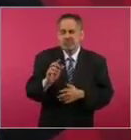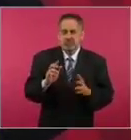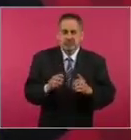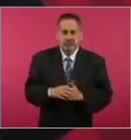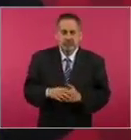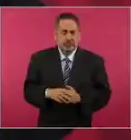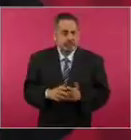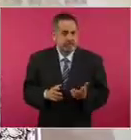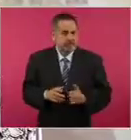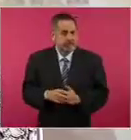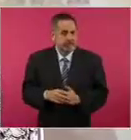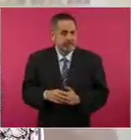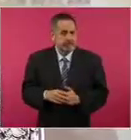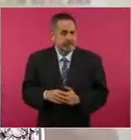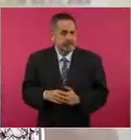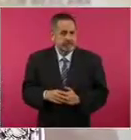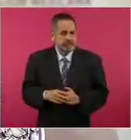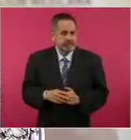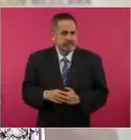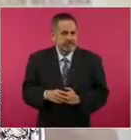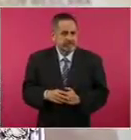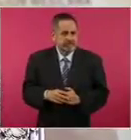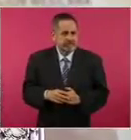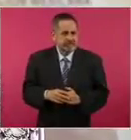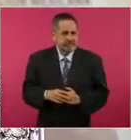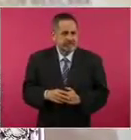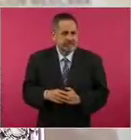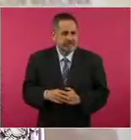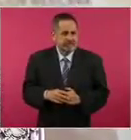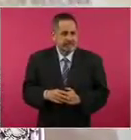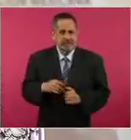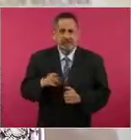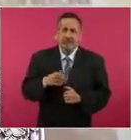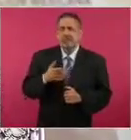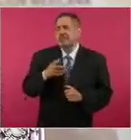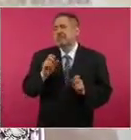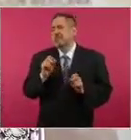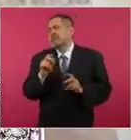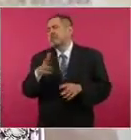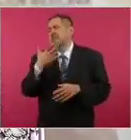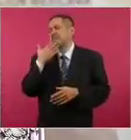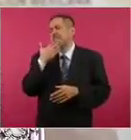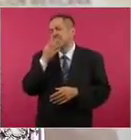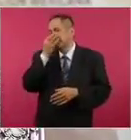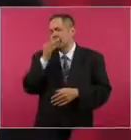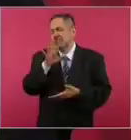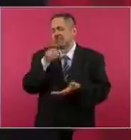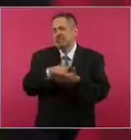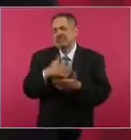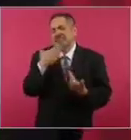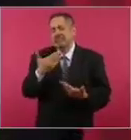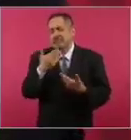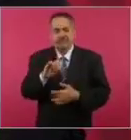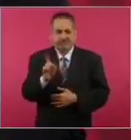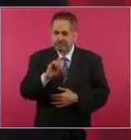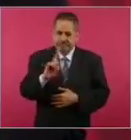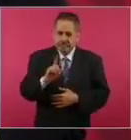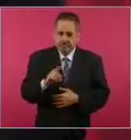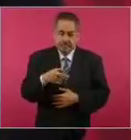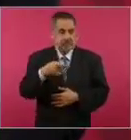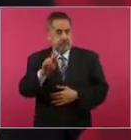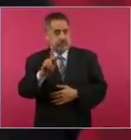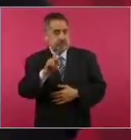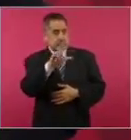no estoy a gusto con eso, pero de 80 mil